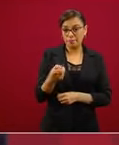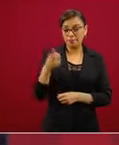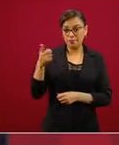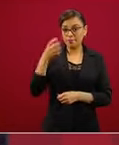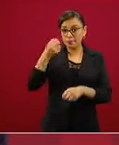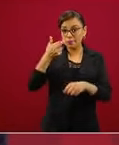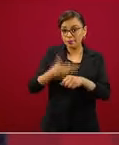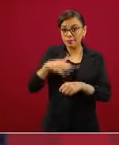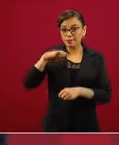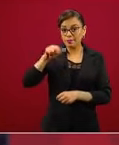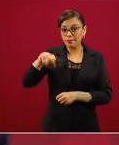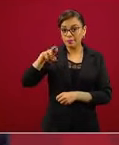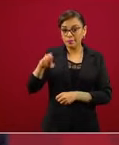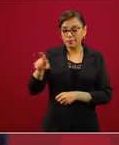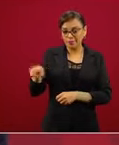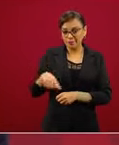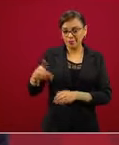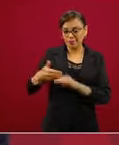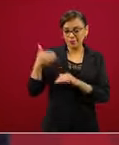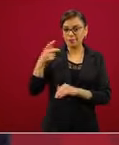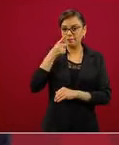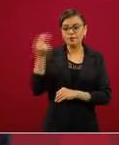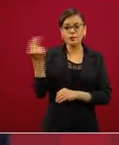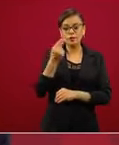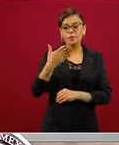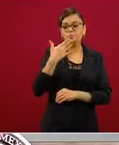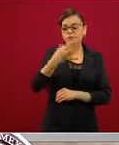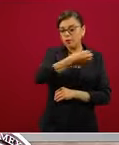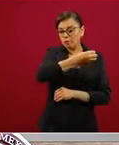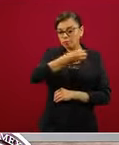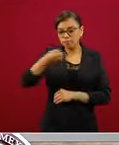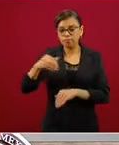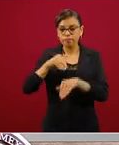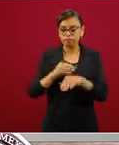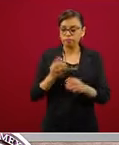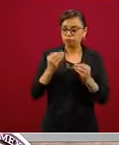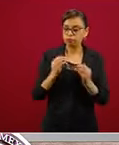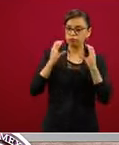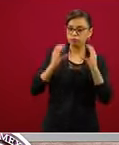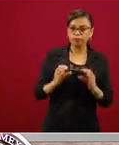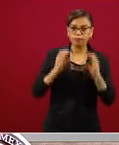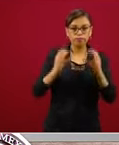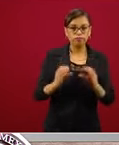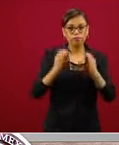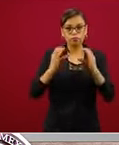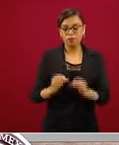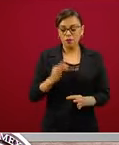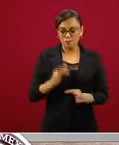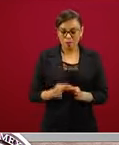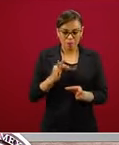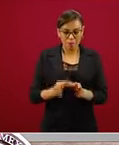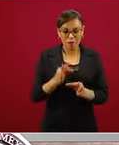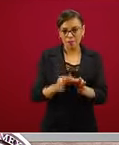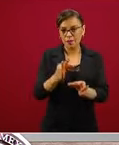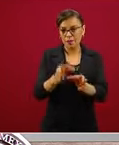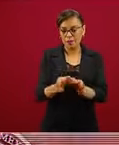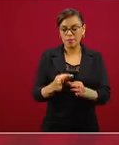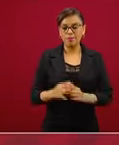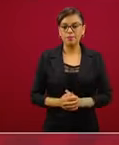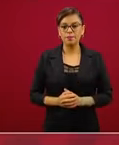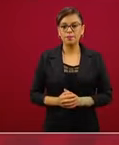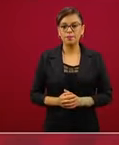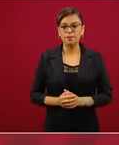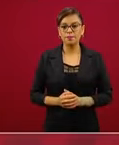Márquez, organizado, cauteloso y en todo momento bien cuidado. Y lo último es que el riesgo